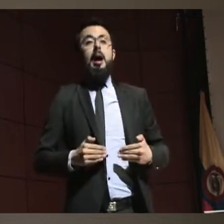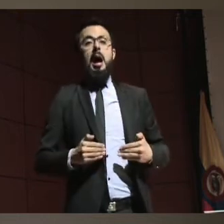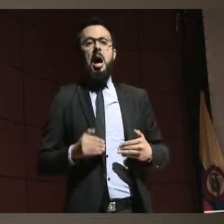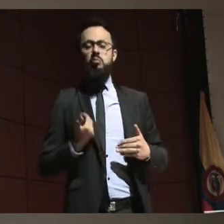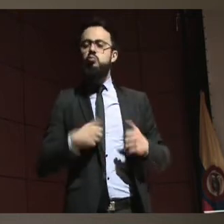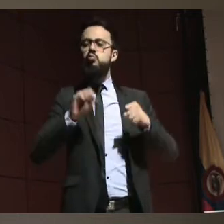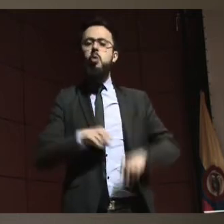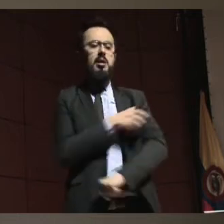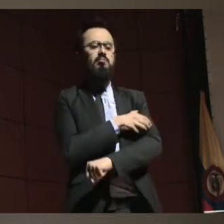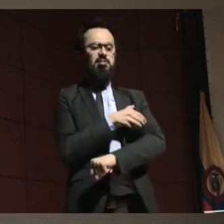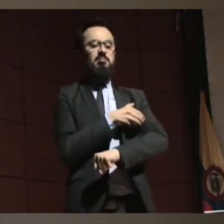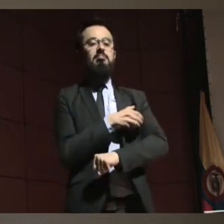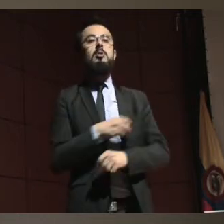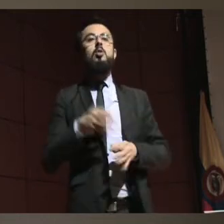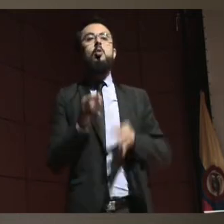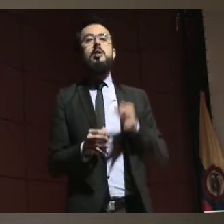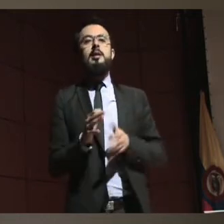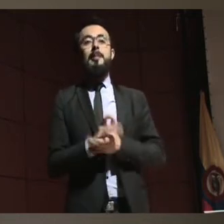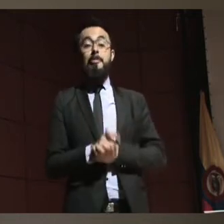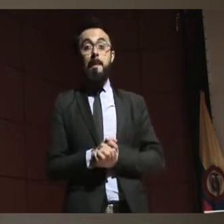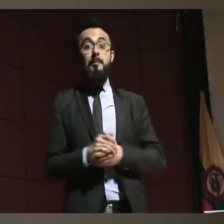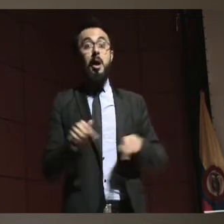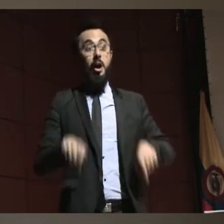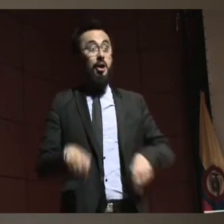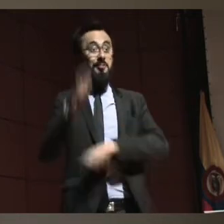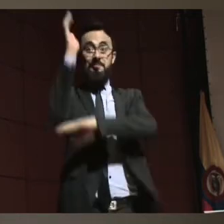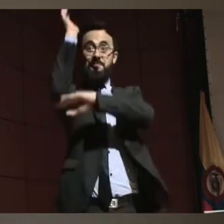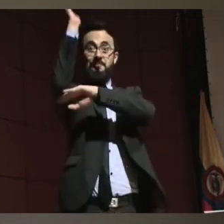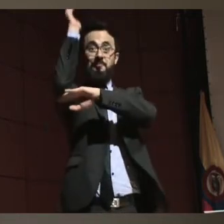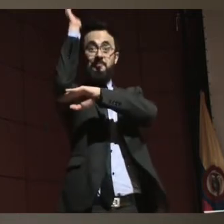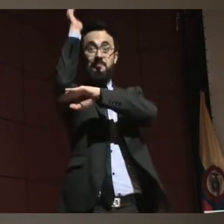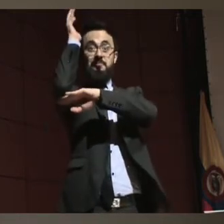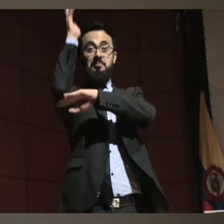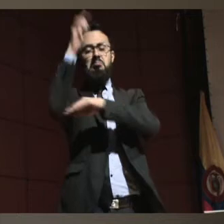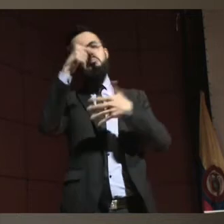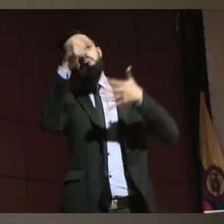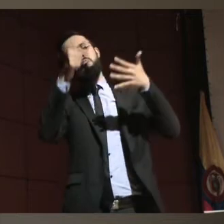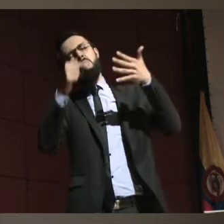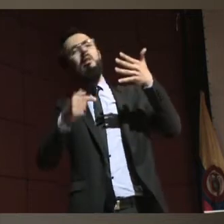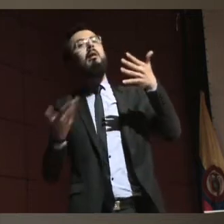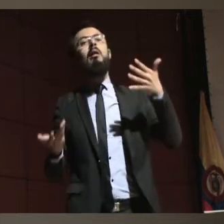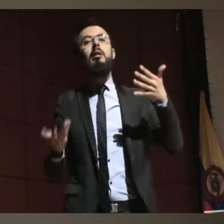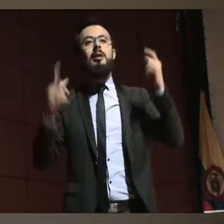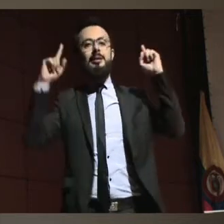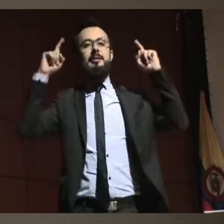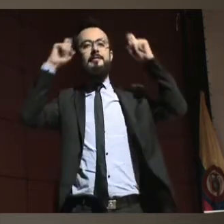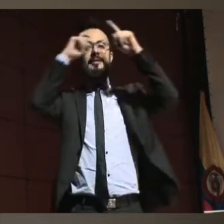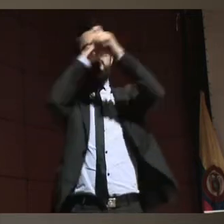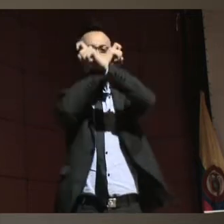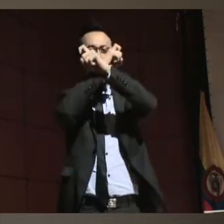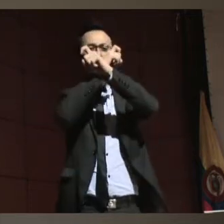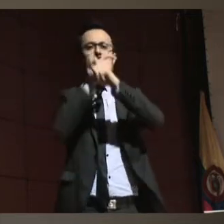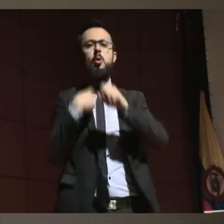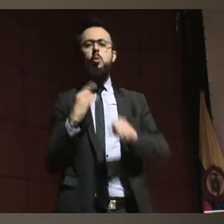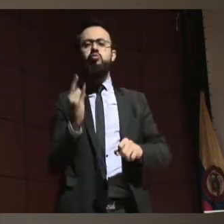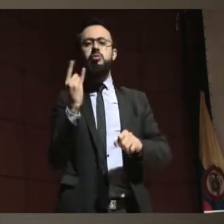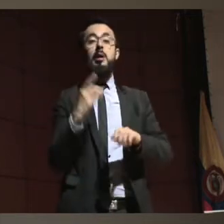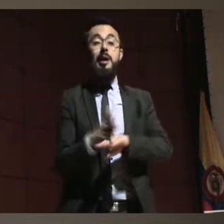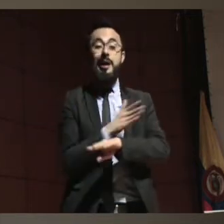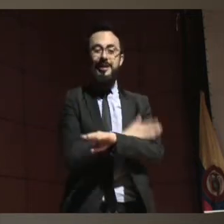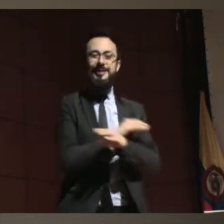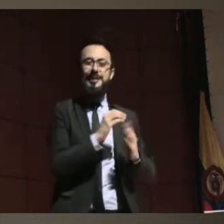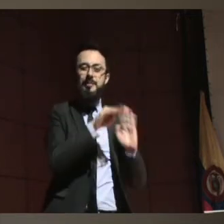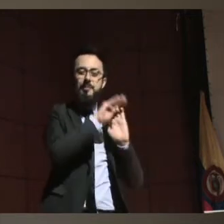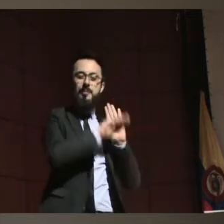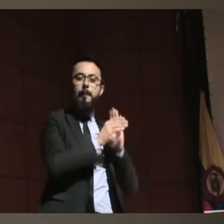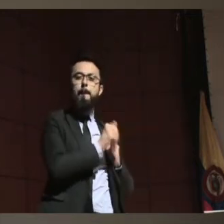solamente reflexiones, reflexiones que se han dado a través de ese trabajo del protocolo de toma de decisiones con apoyo